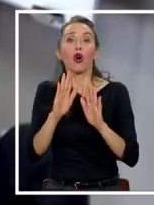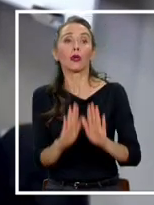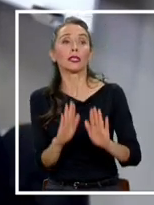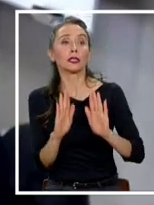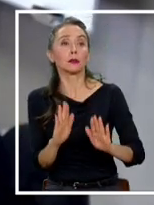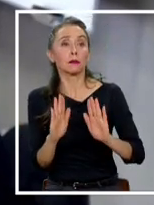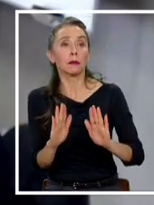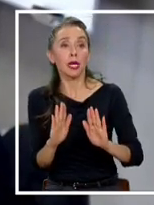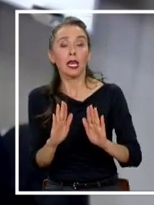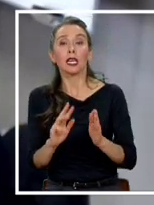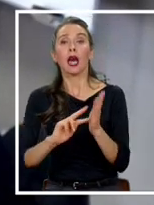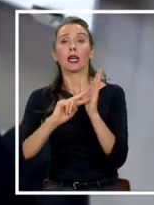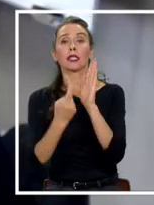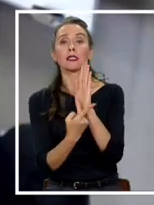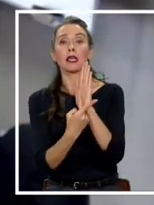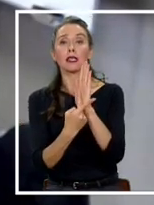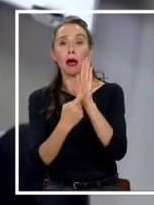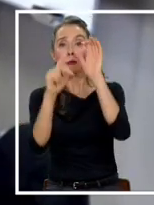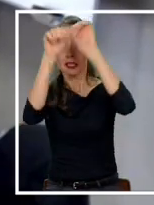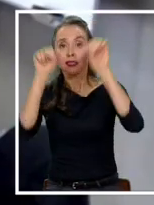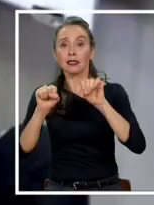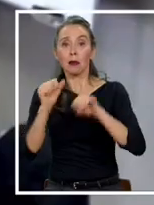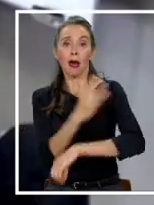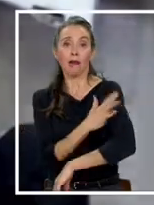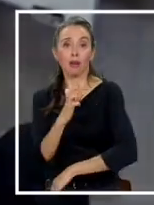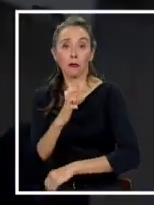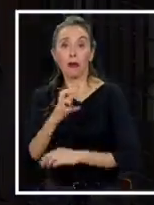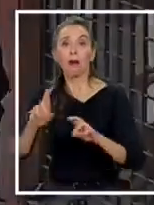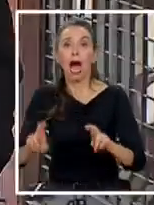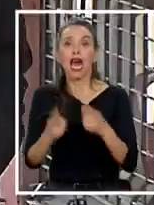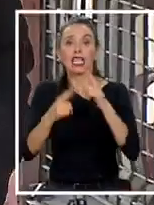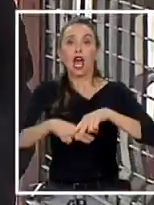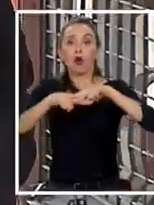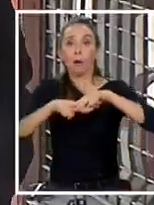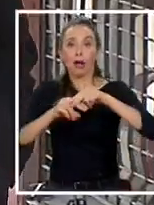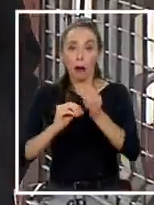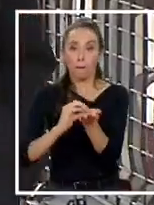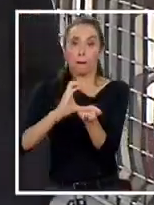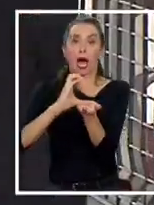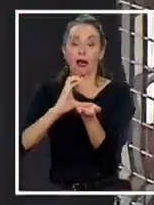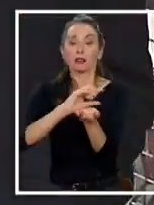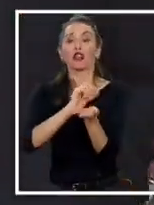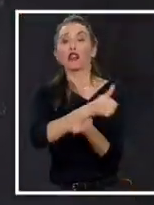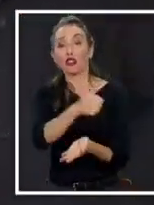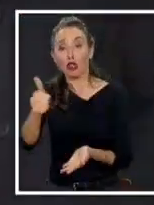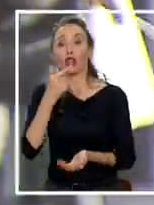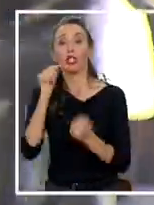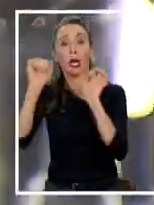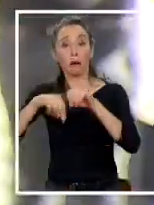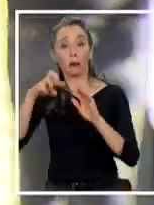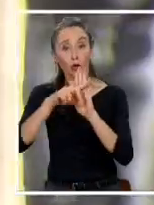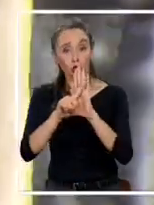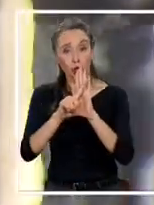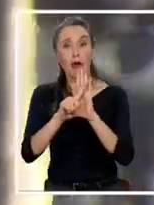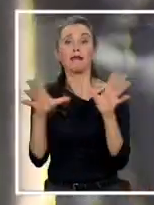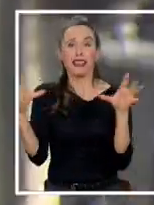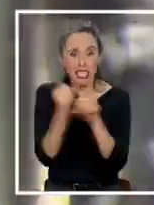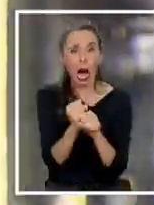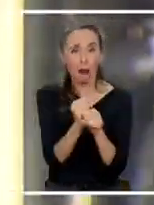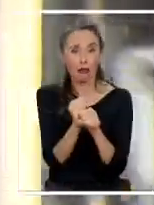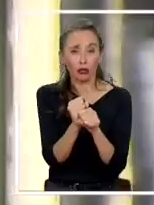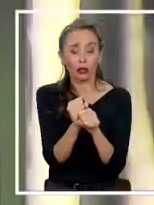una reforma previsional para empezar a recuperar. Existe voluntad de todos de aprobar el proyecto rápido, pero